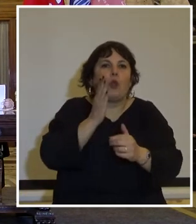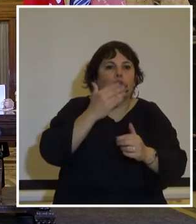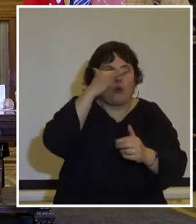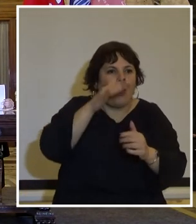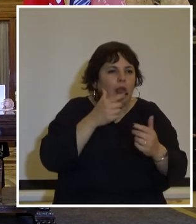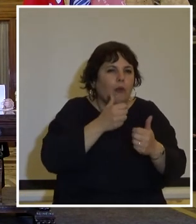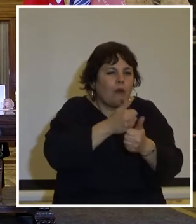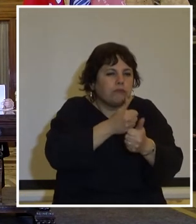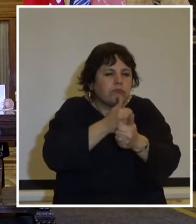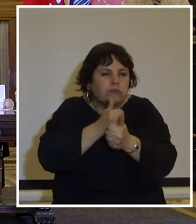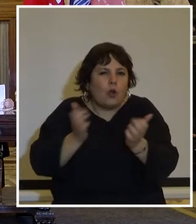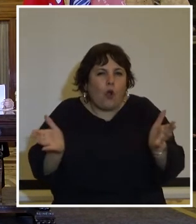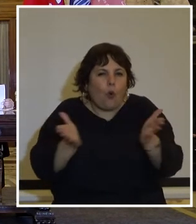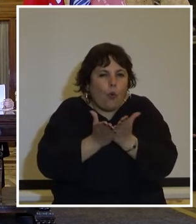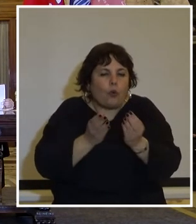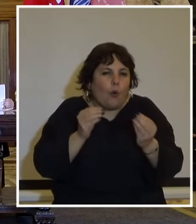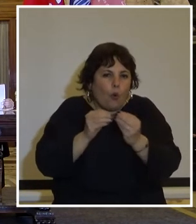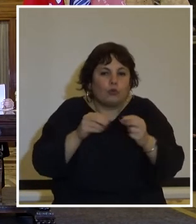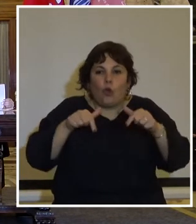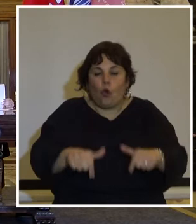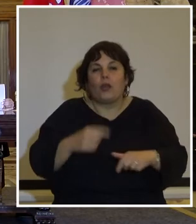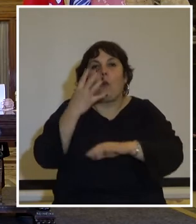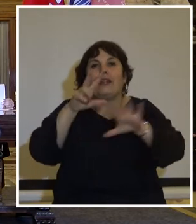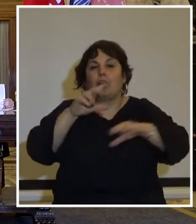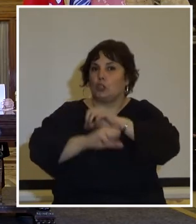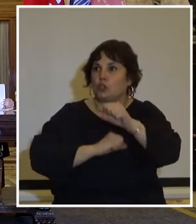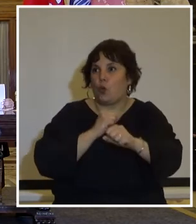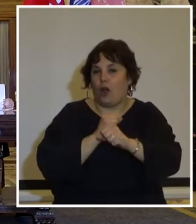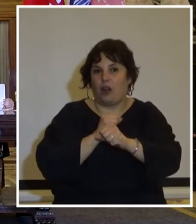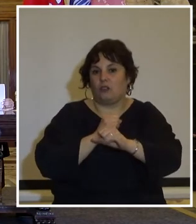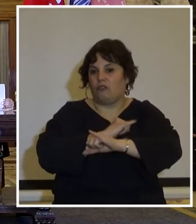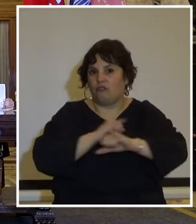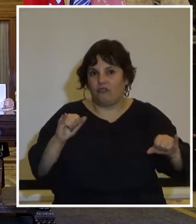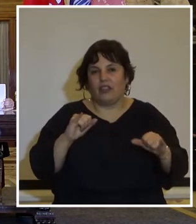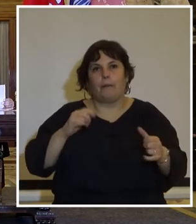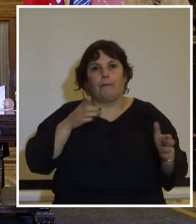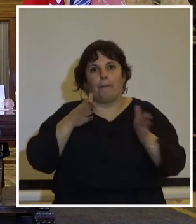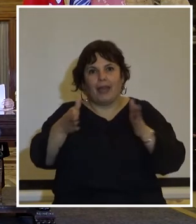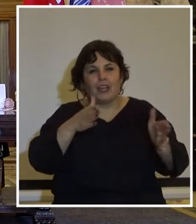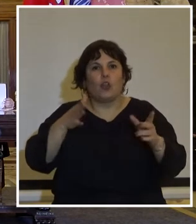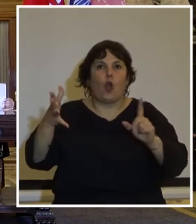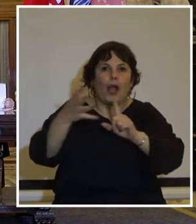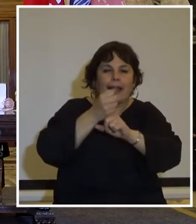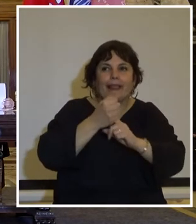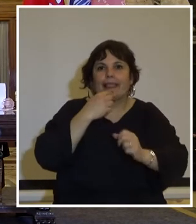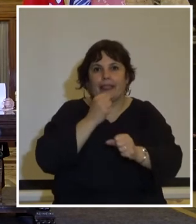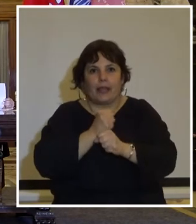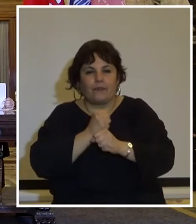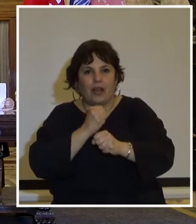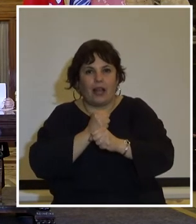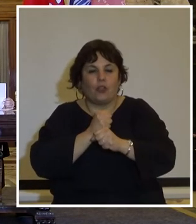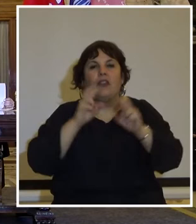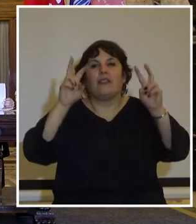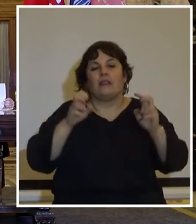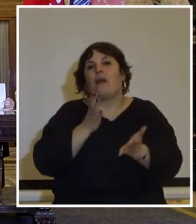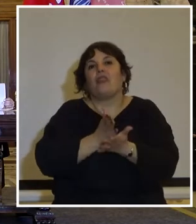rurales hoy a 48 años luego de haber transitado un periodo de conquista de los trabajadores en la agenda